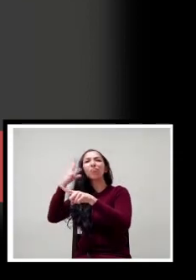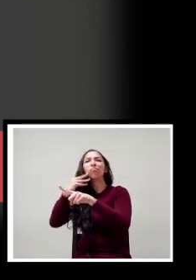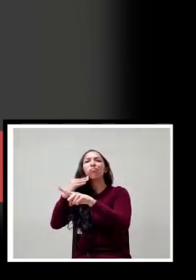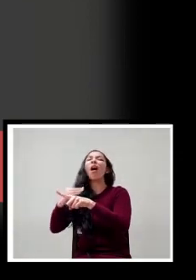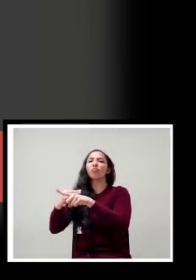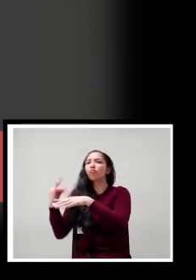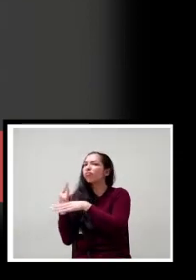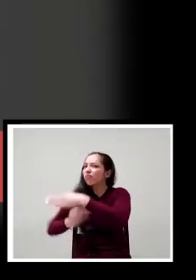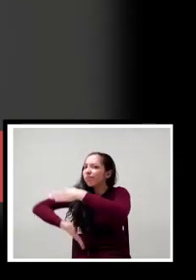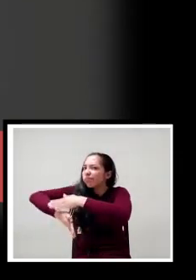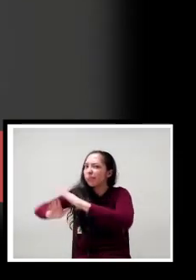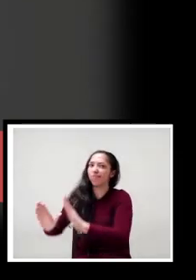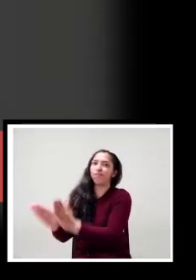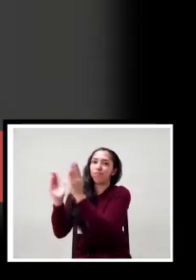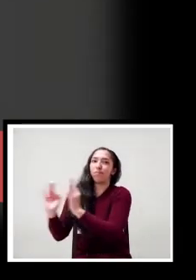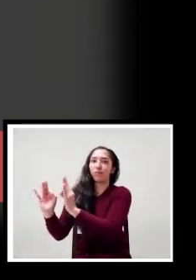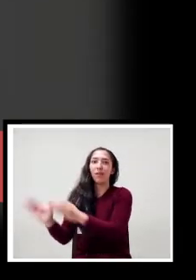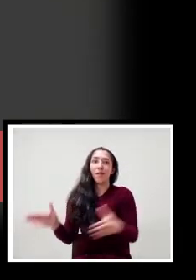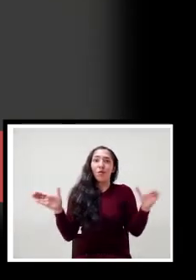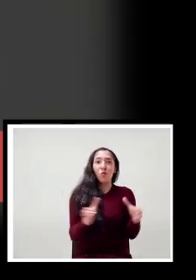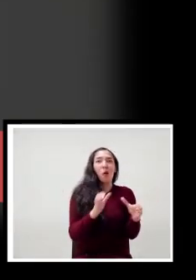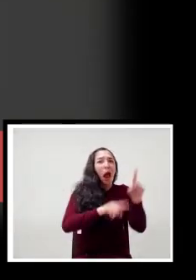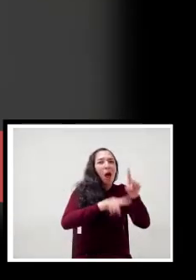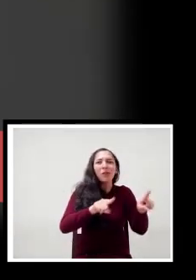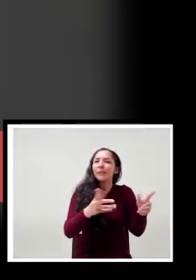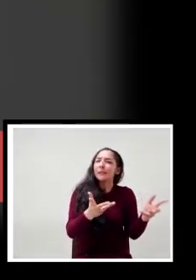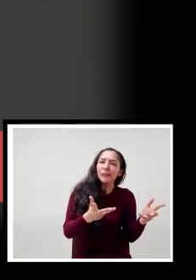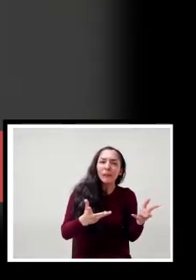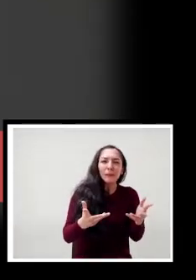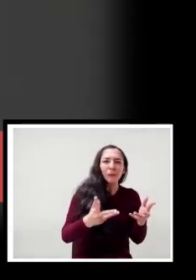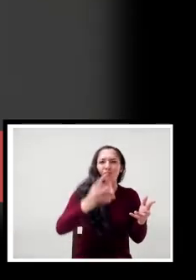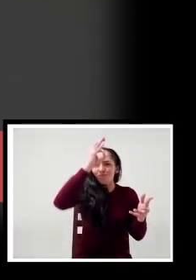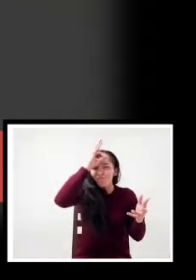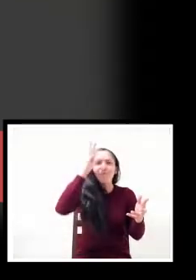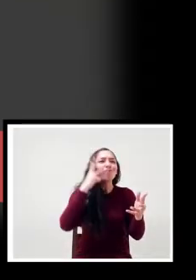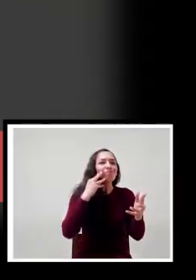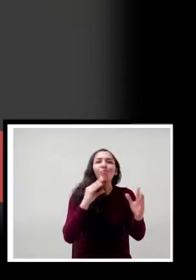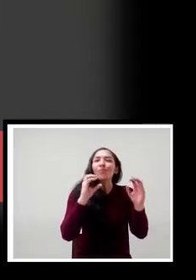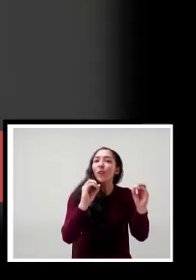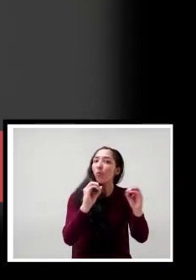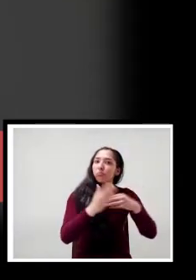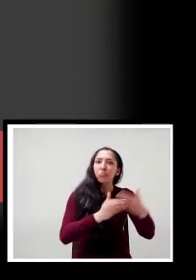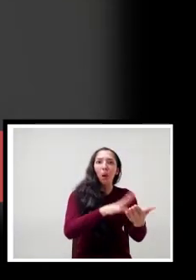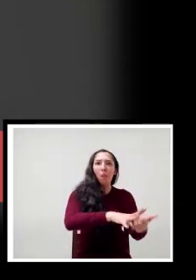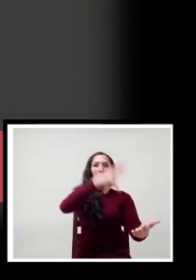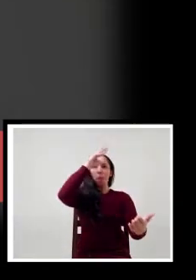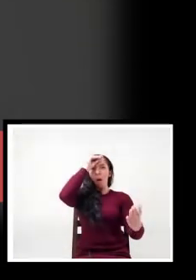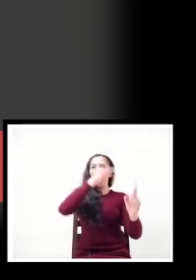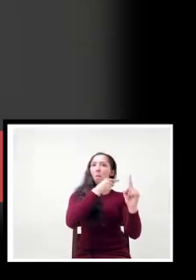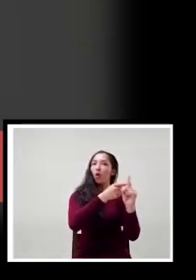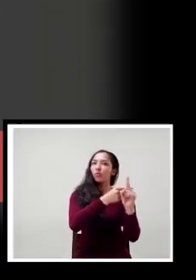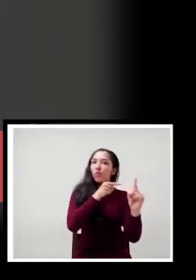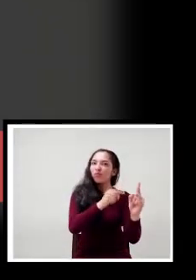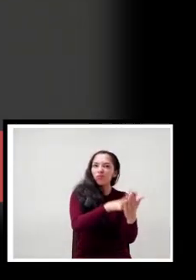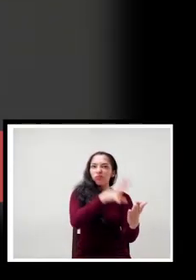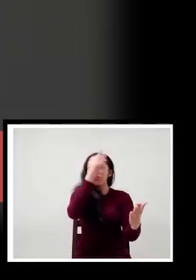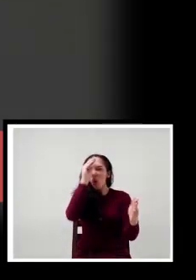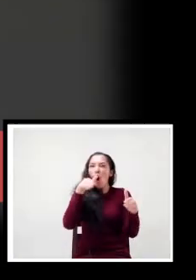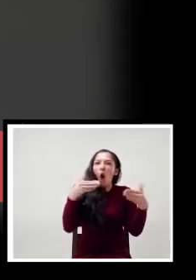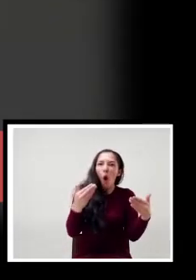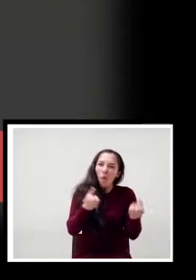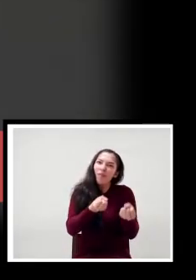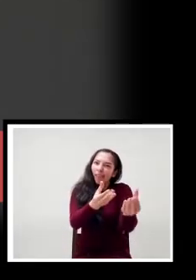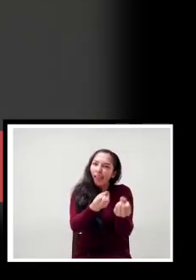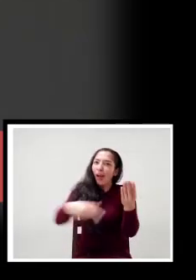oportunidad innegable de aprendizaje. A continuación, le doy la voz a ellos, quienes nos contarán sobre cada una de las